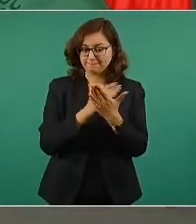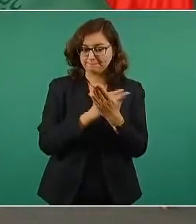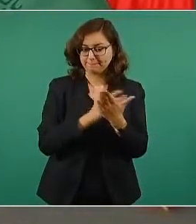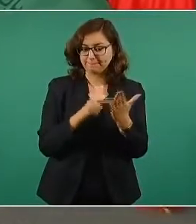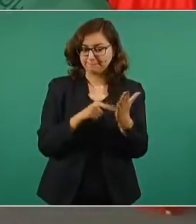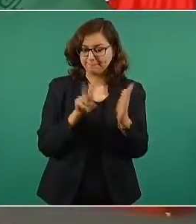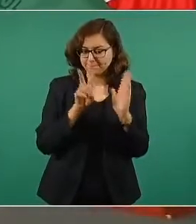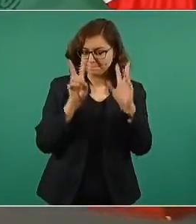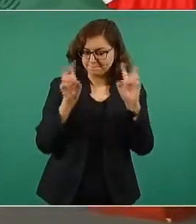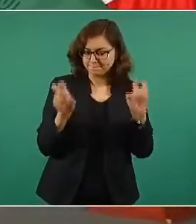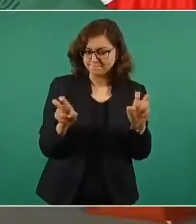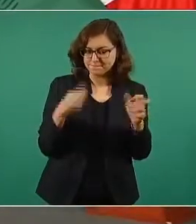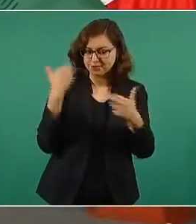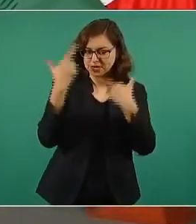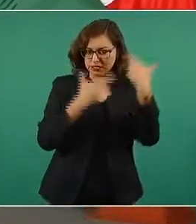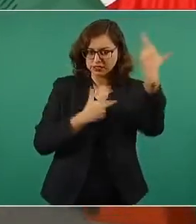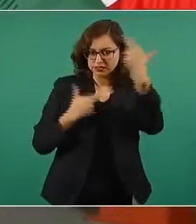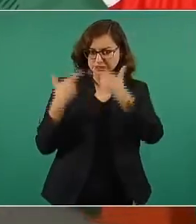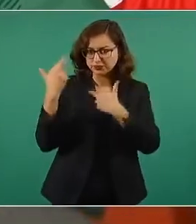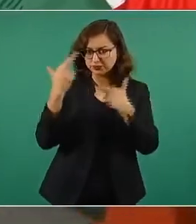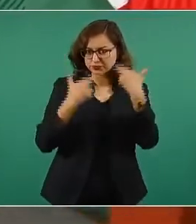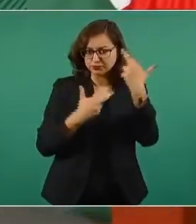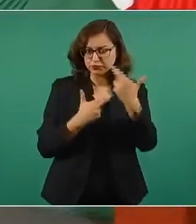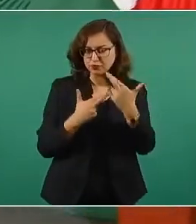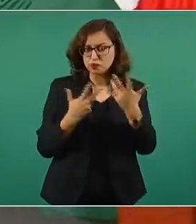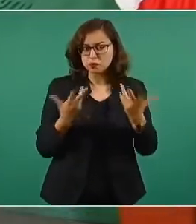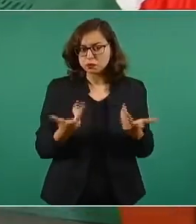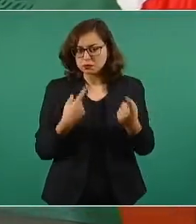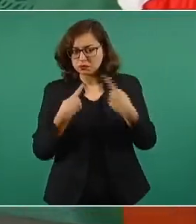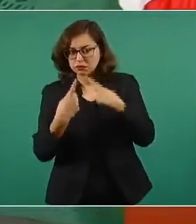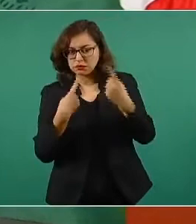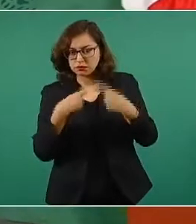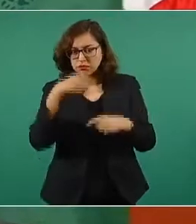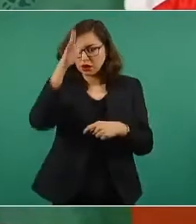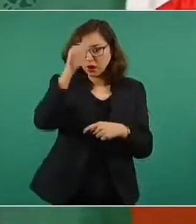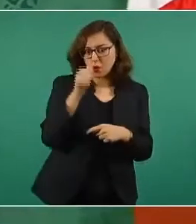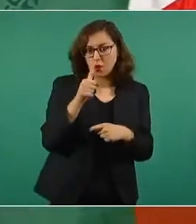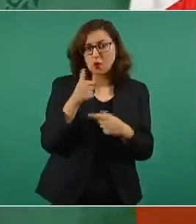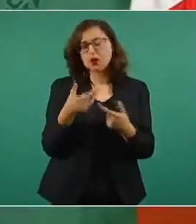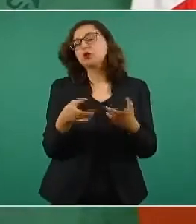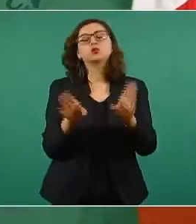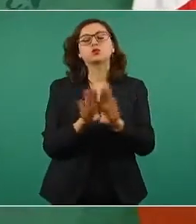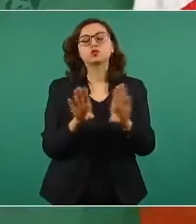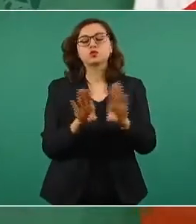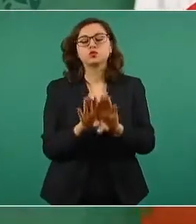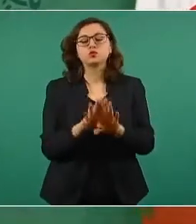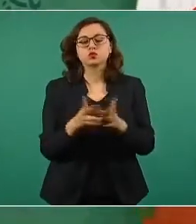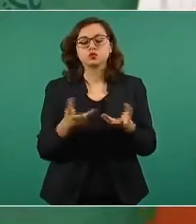ver si podemos llegar a un acuerdo mediante el diálogo.